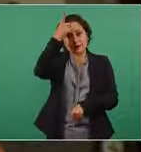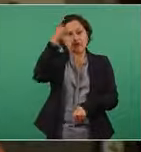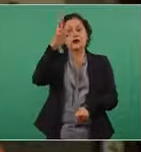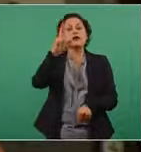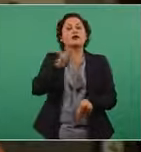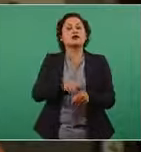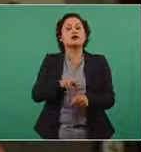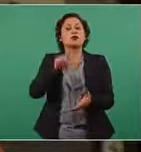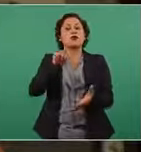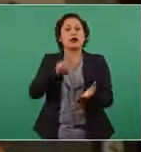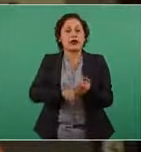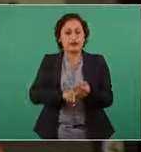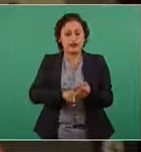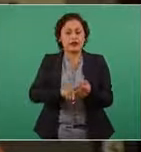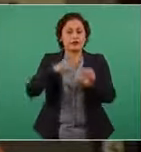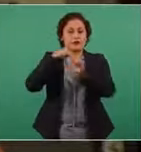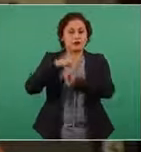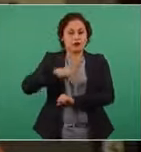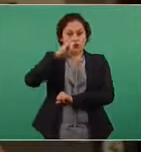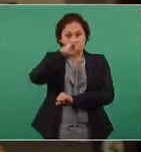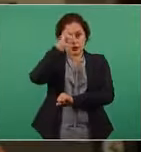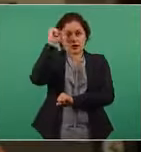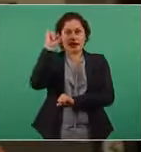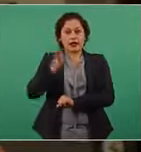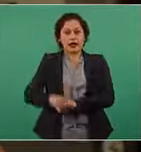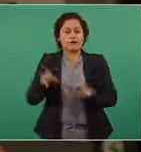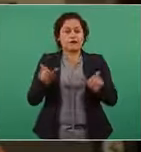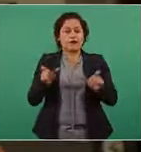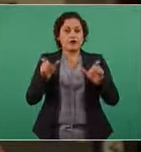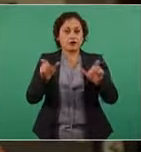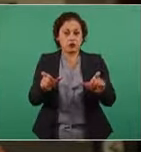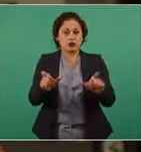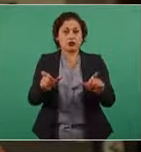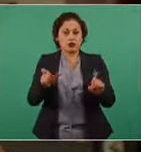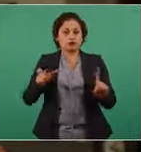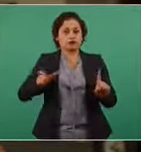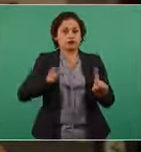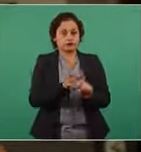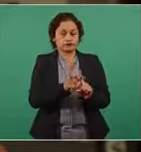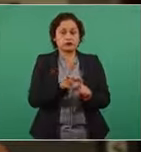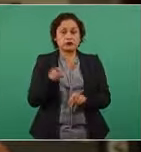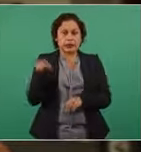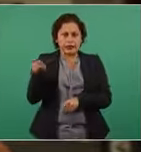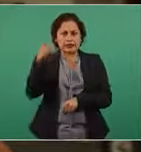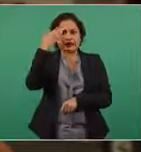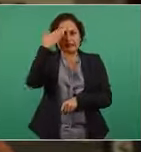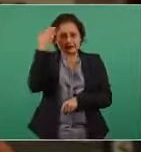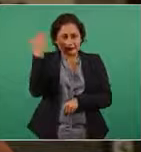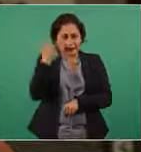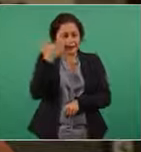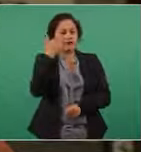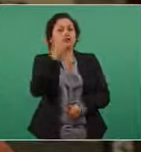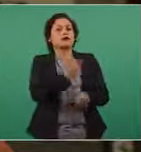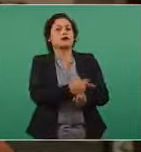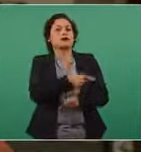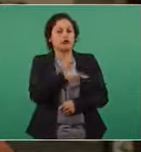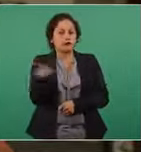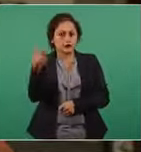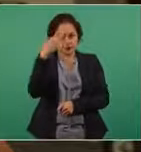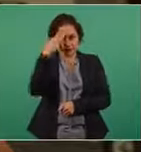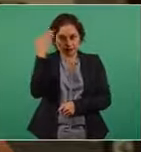mecanismo de protección sabía dónde estaba y nunca dijo nada sabiendo que la estaban buscando